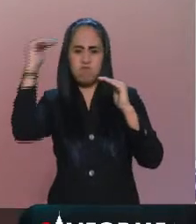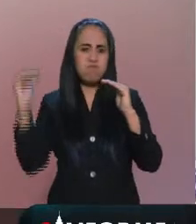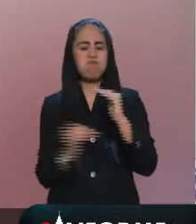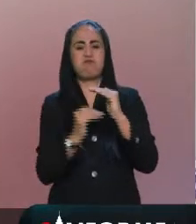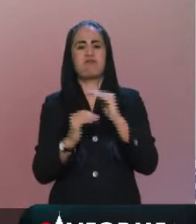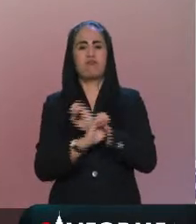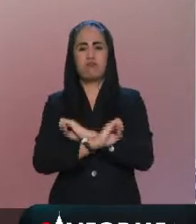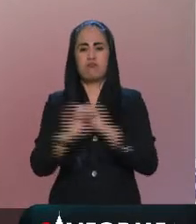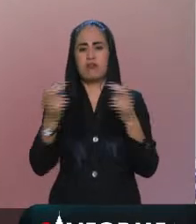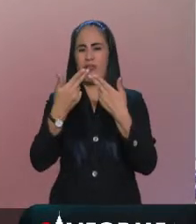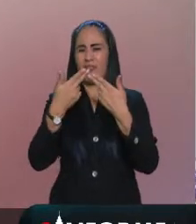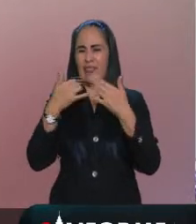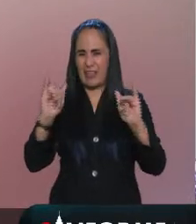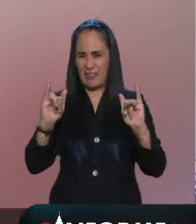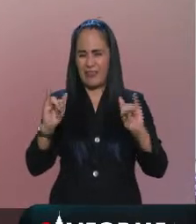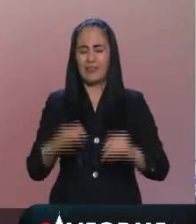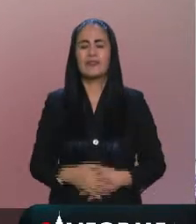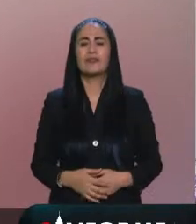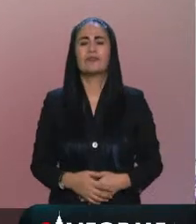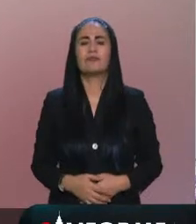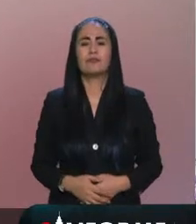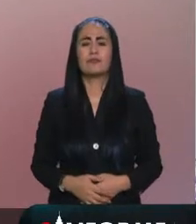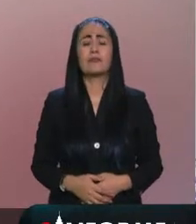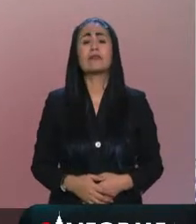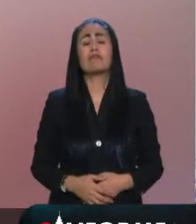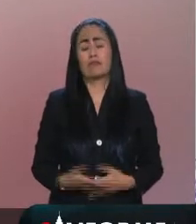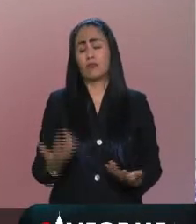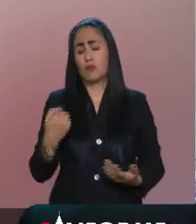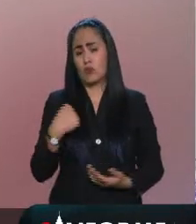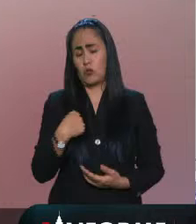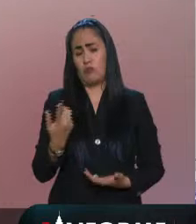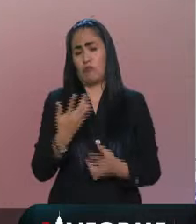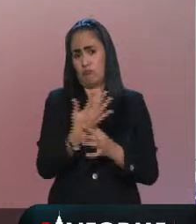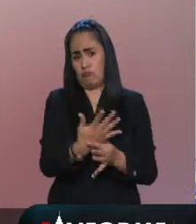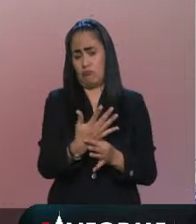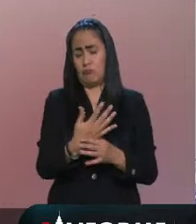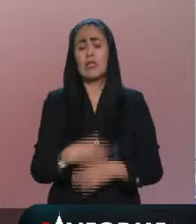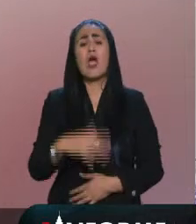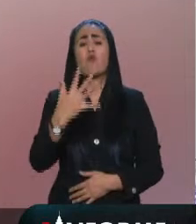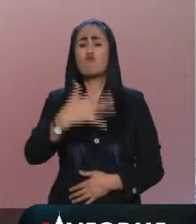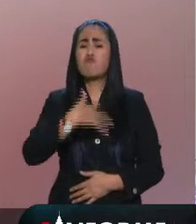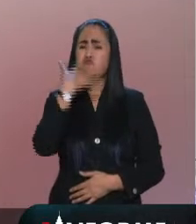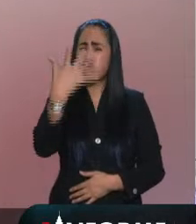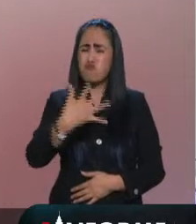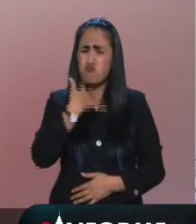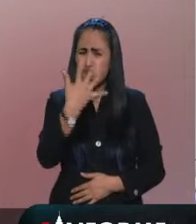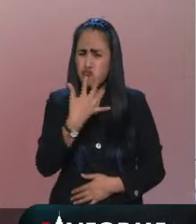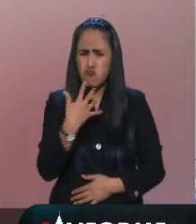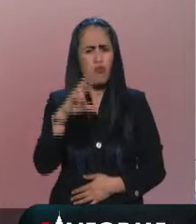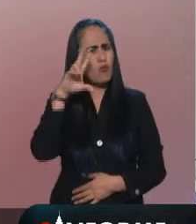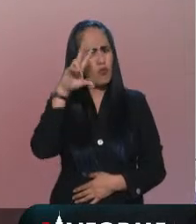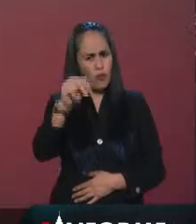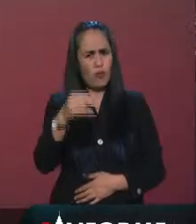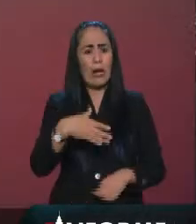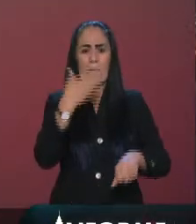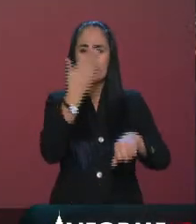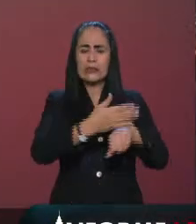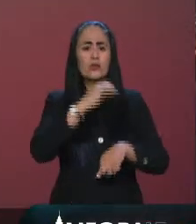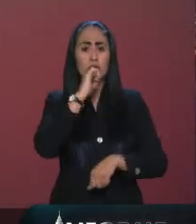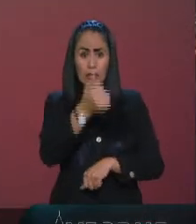no debe de haber ni corrupción ni impunidad